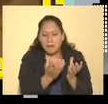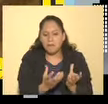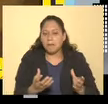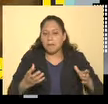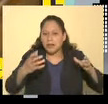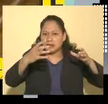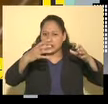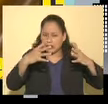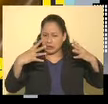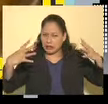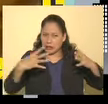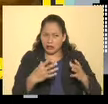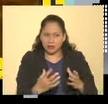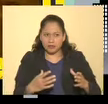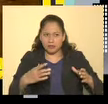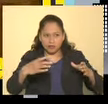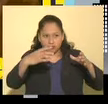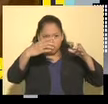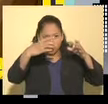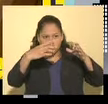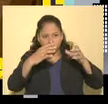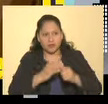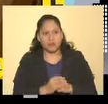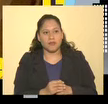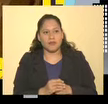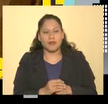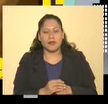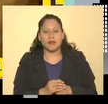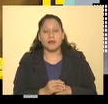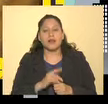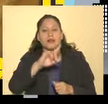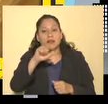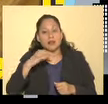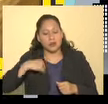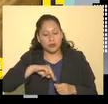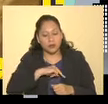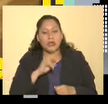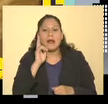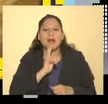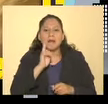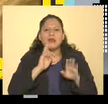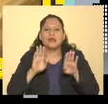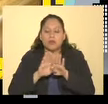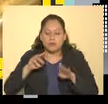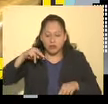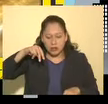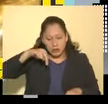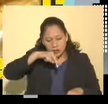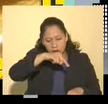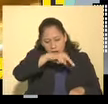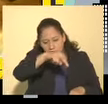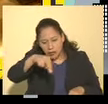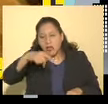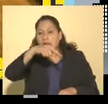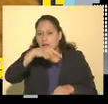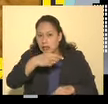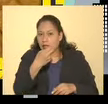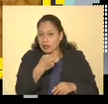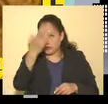enorme. Y luego vamos a ver las escalinatas de un templo.